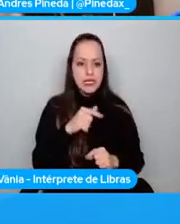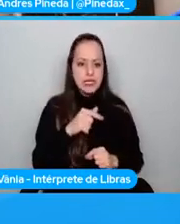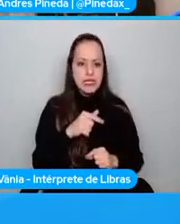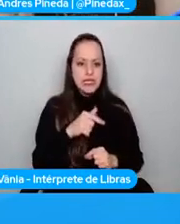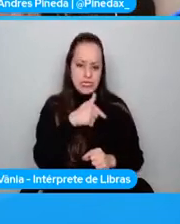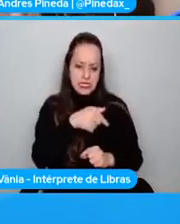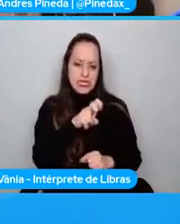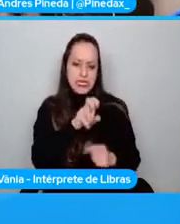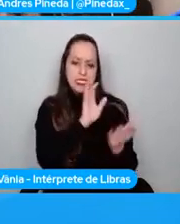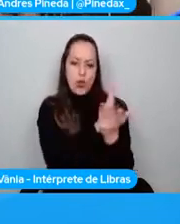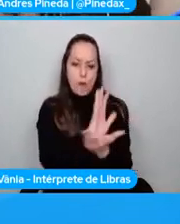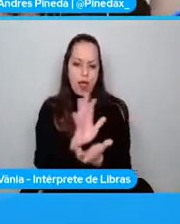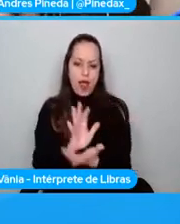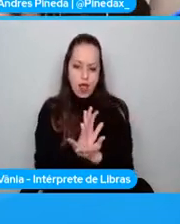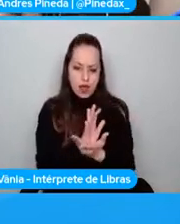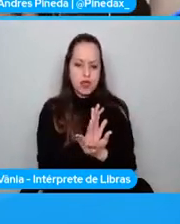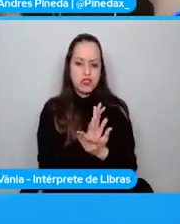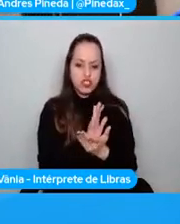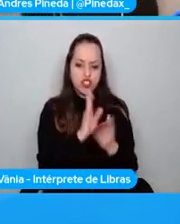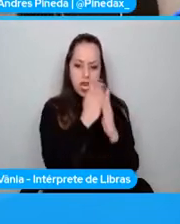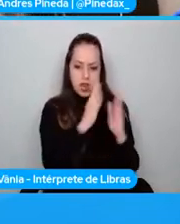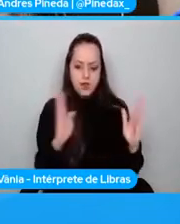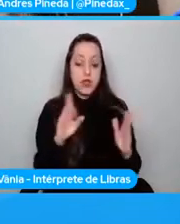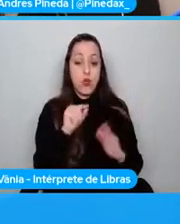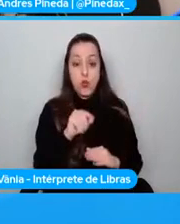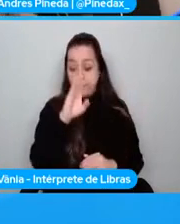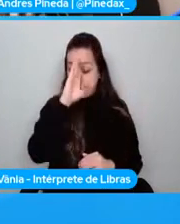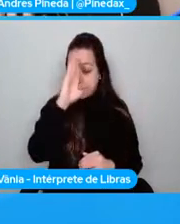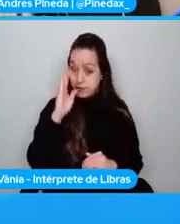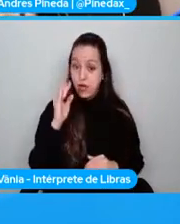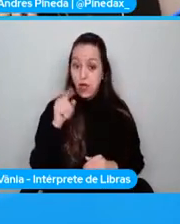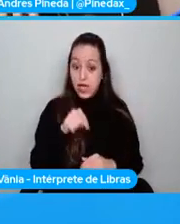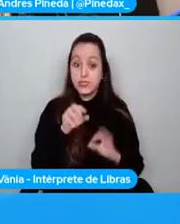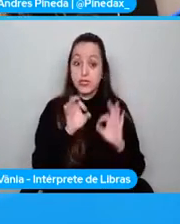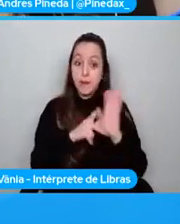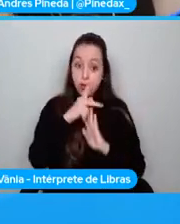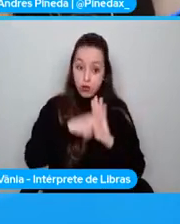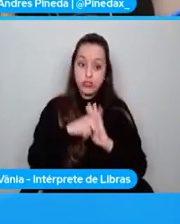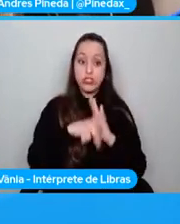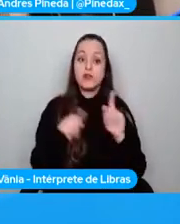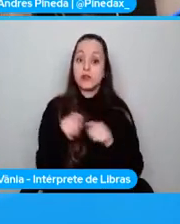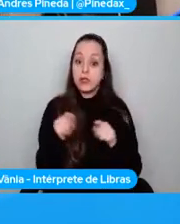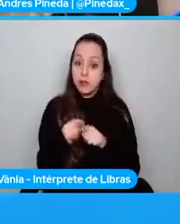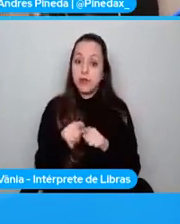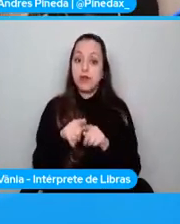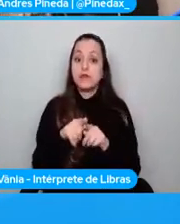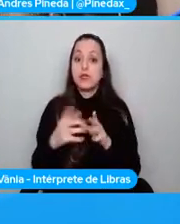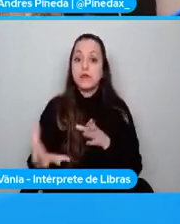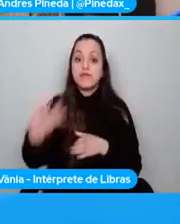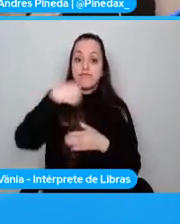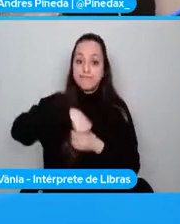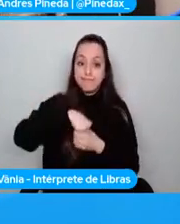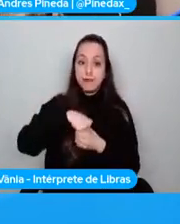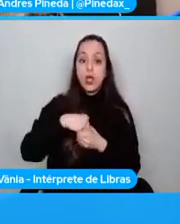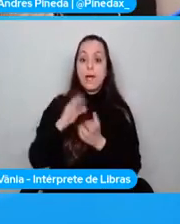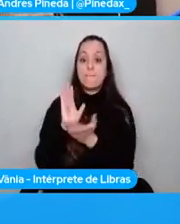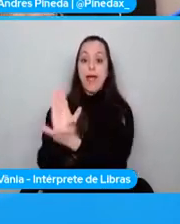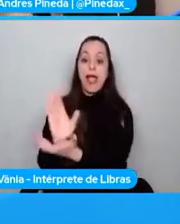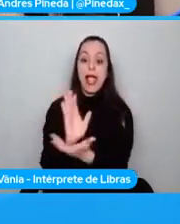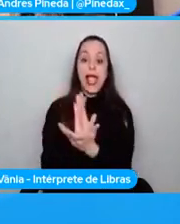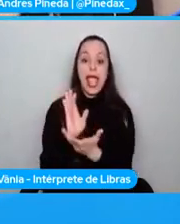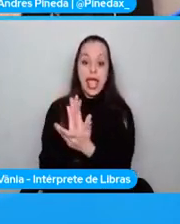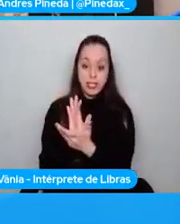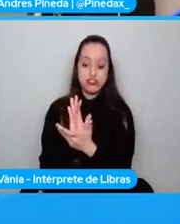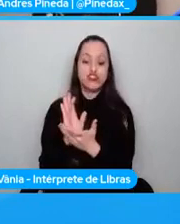importante es que este proyecto también integró los paquetes que tienen que ver con la